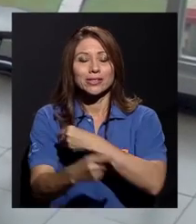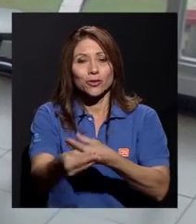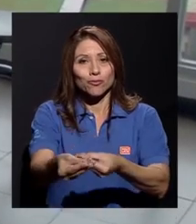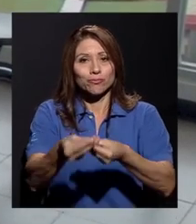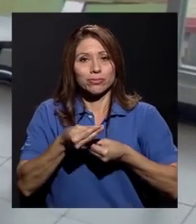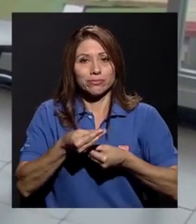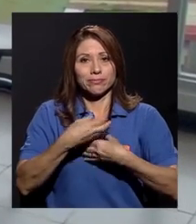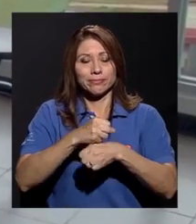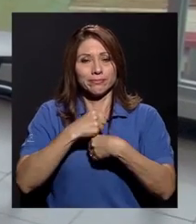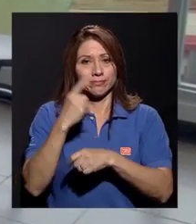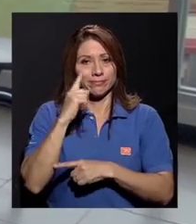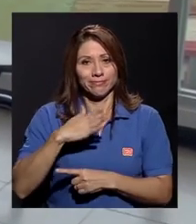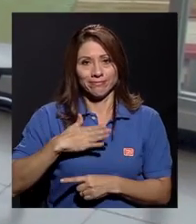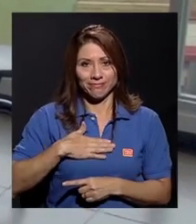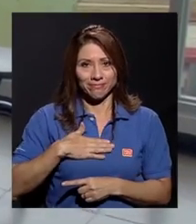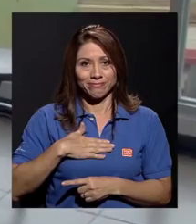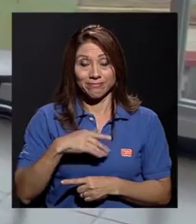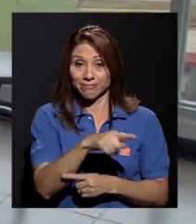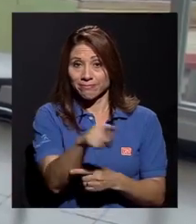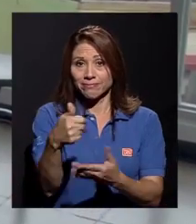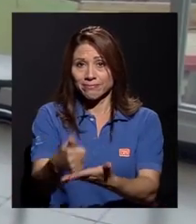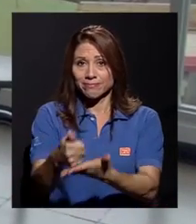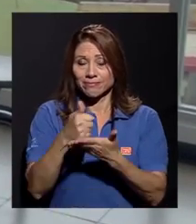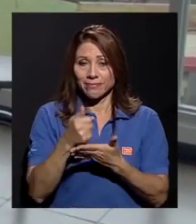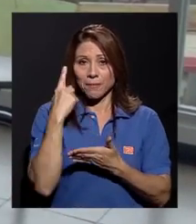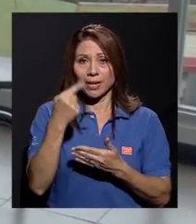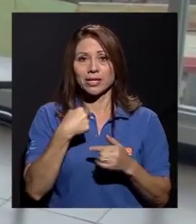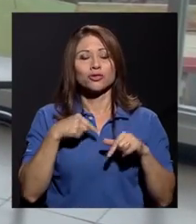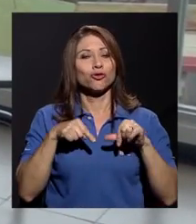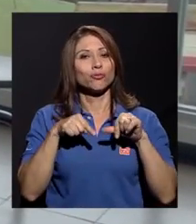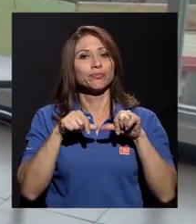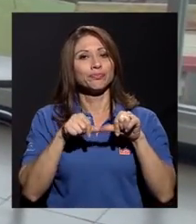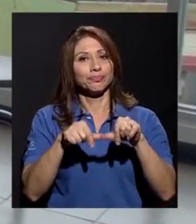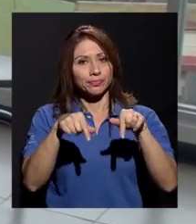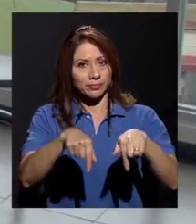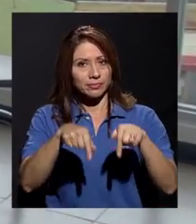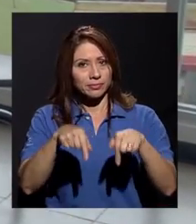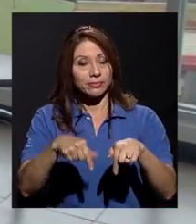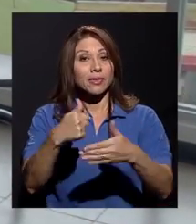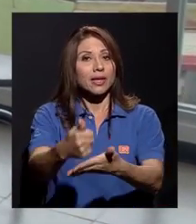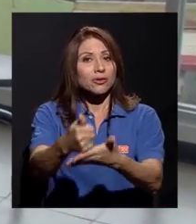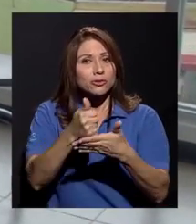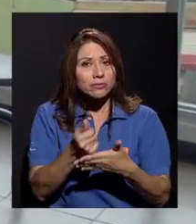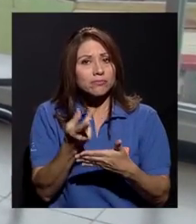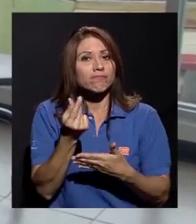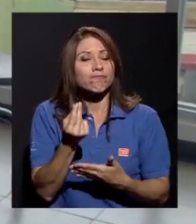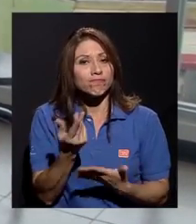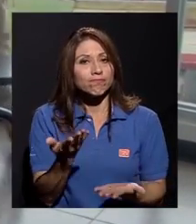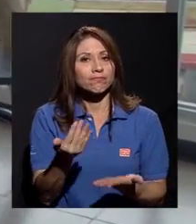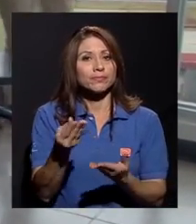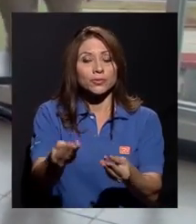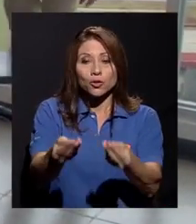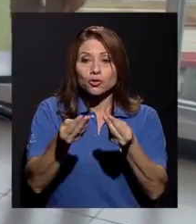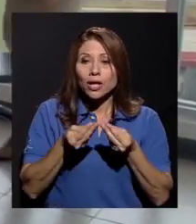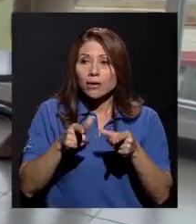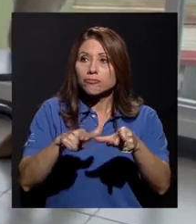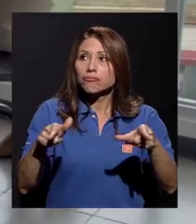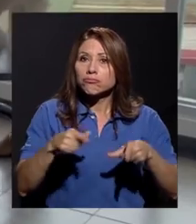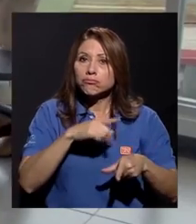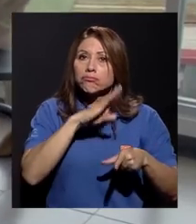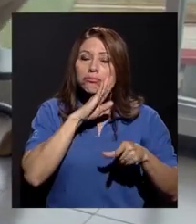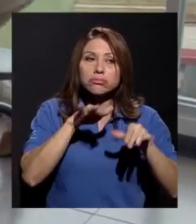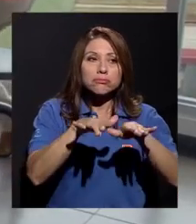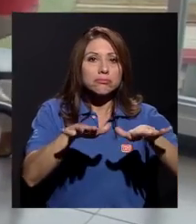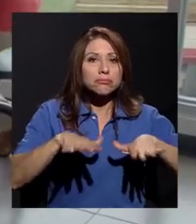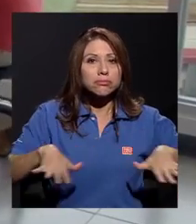que en este caso es la ayuda que me ha dado para poder estar acá, que nos ayudan económicamente, nos dan un espacio físico. Tenemos